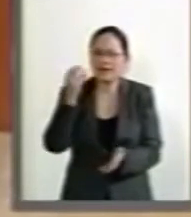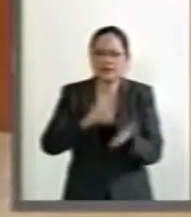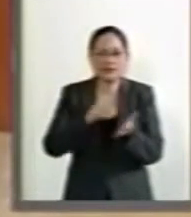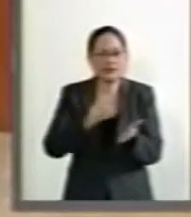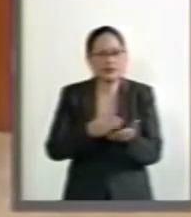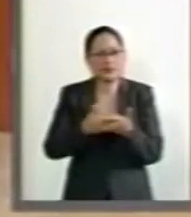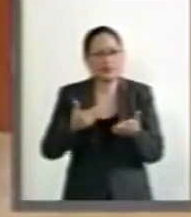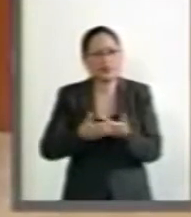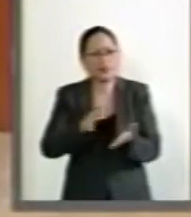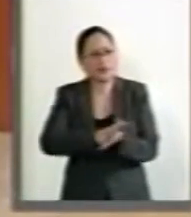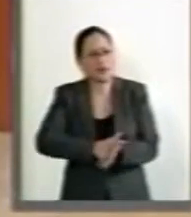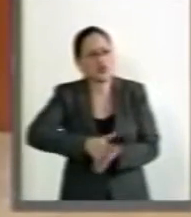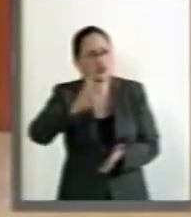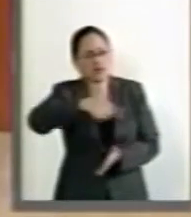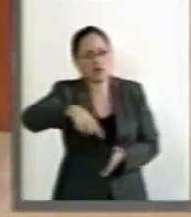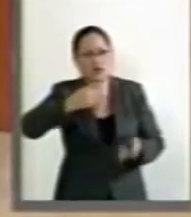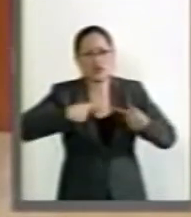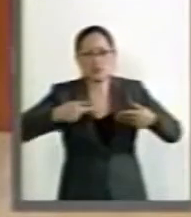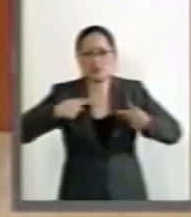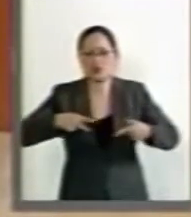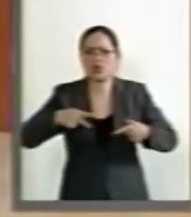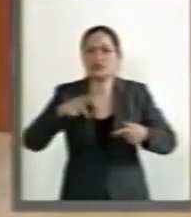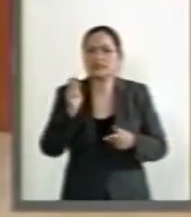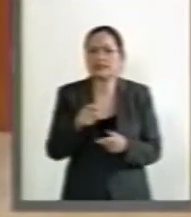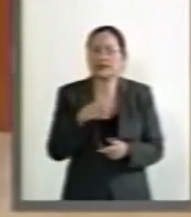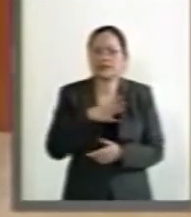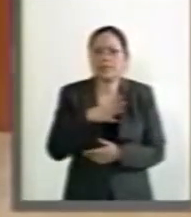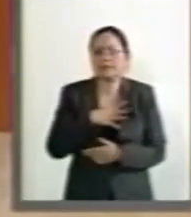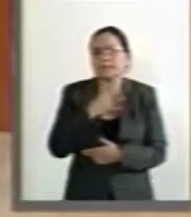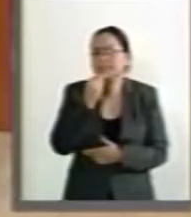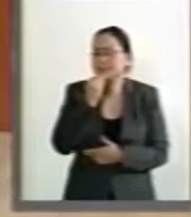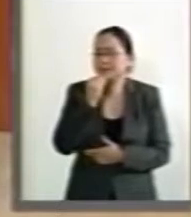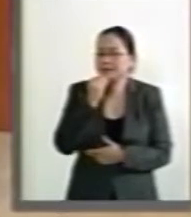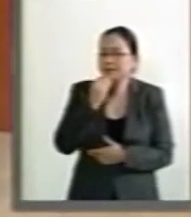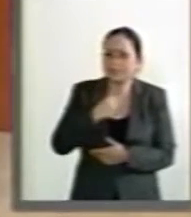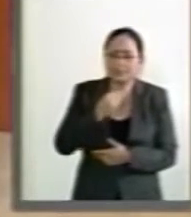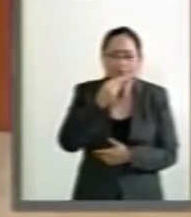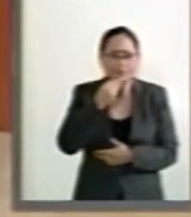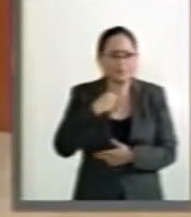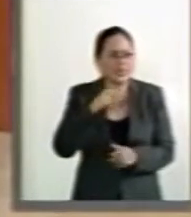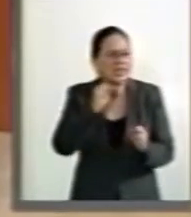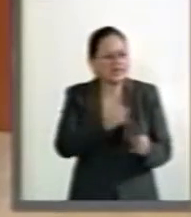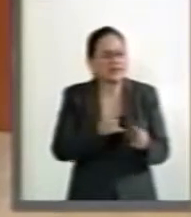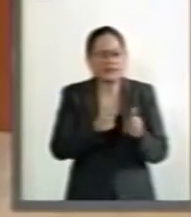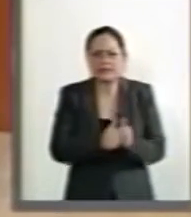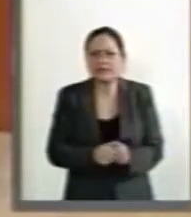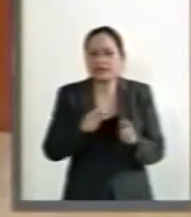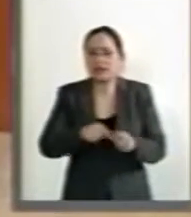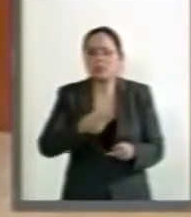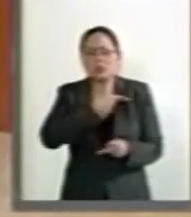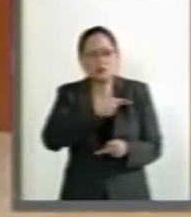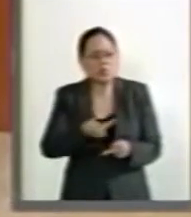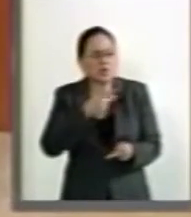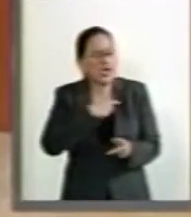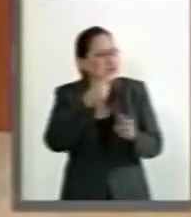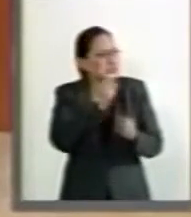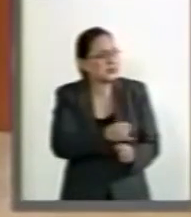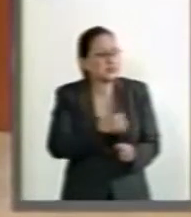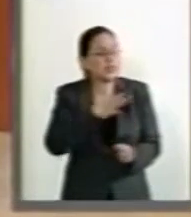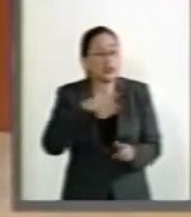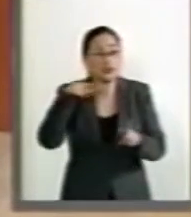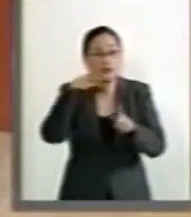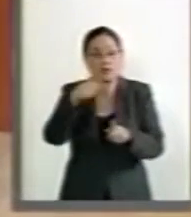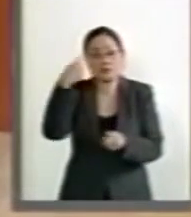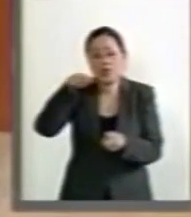tiene a la mayoría de nuestra población resignada al estancamiento, a la pobreza y muy especialmente